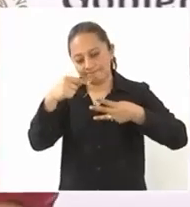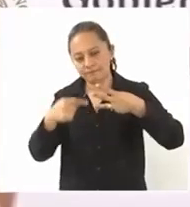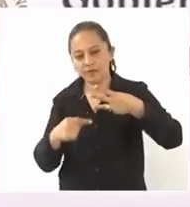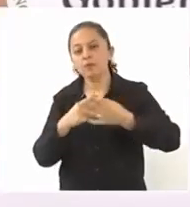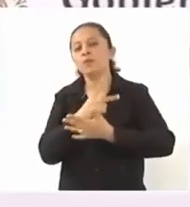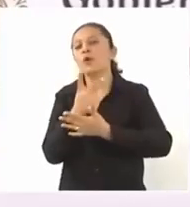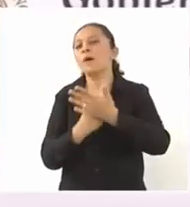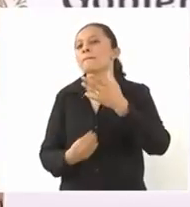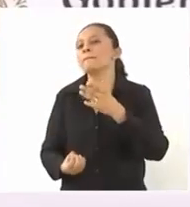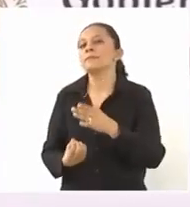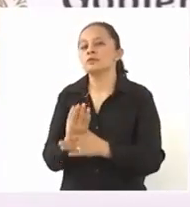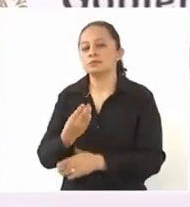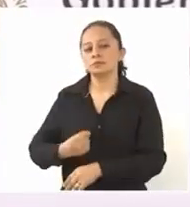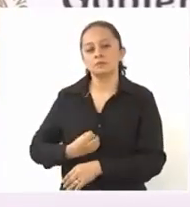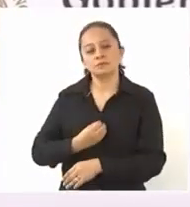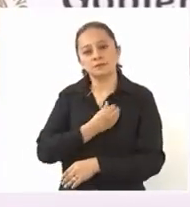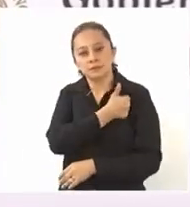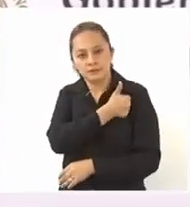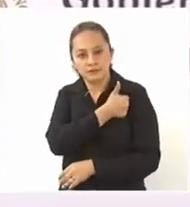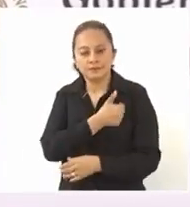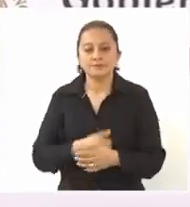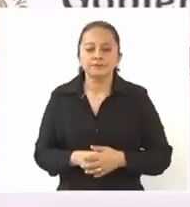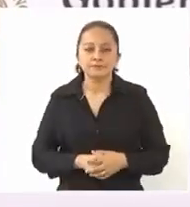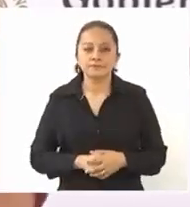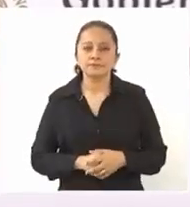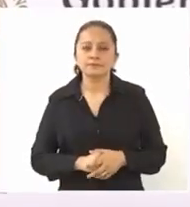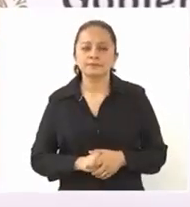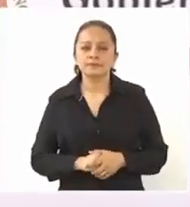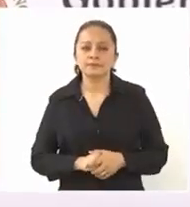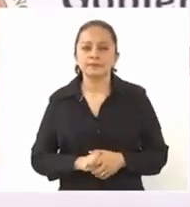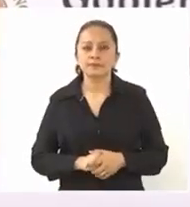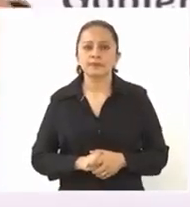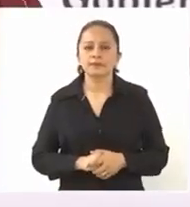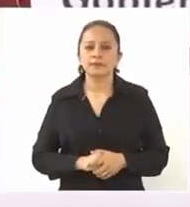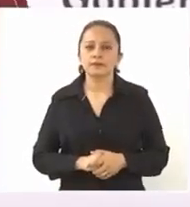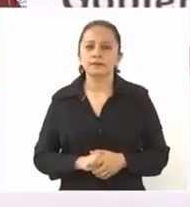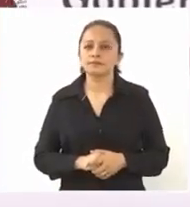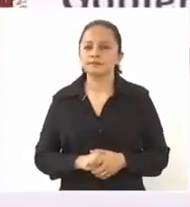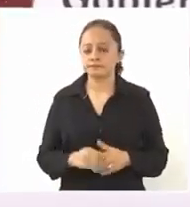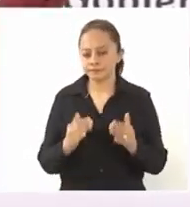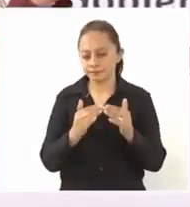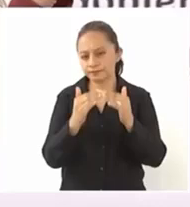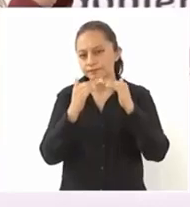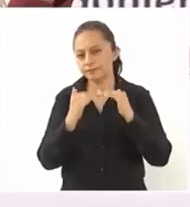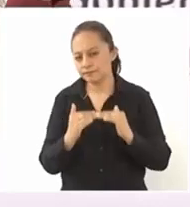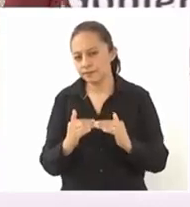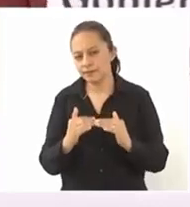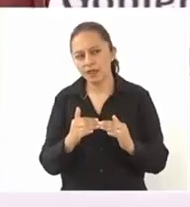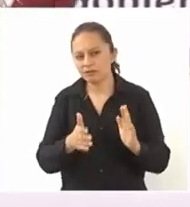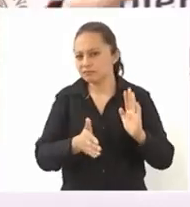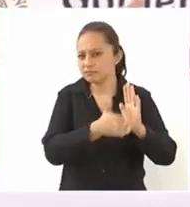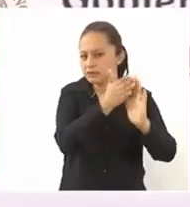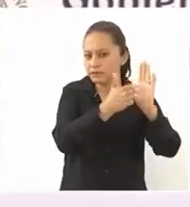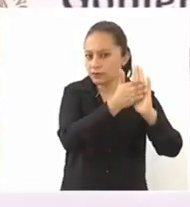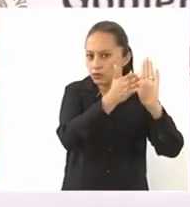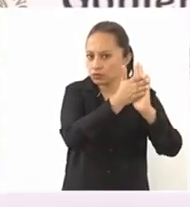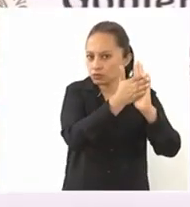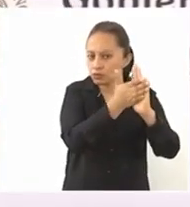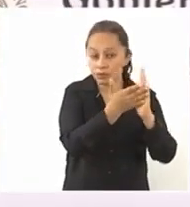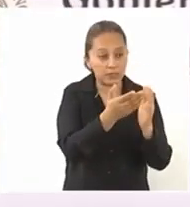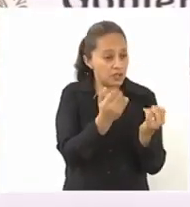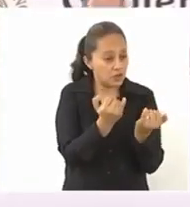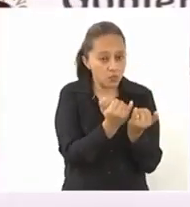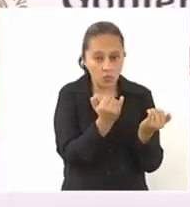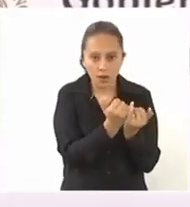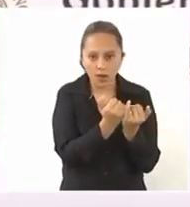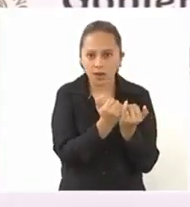Además vamos a hacer infraestructura. Nos preguntan, ¿cómo le van a hacer si no van a aumentar impuestos?